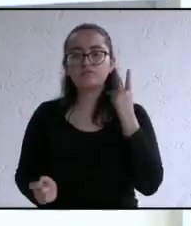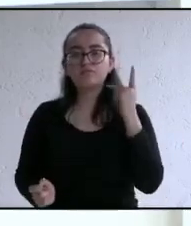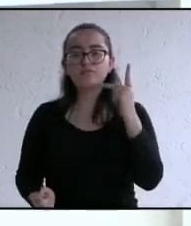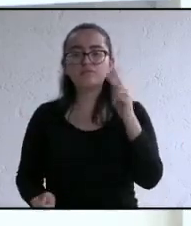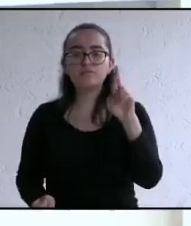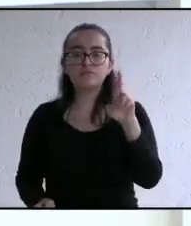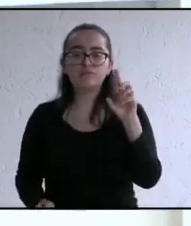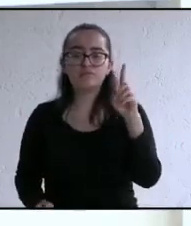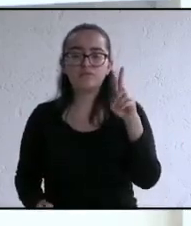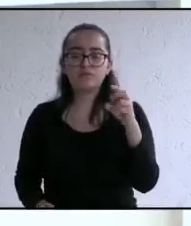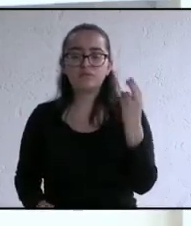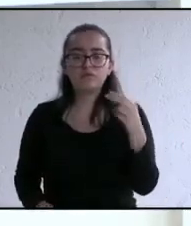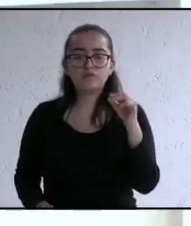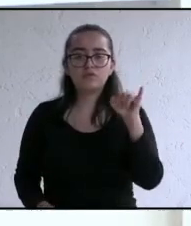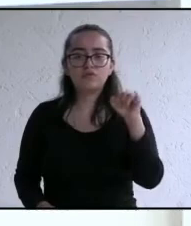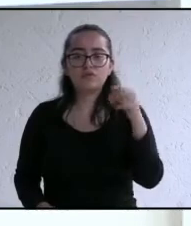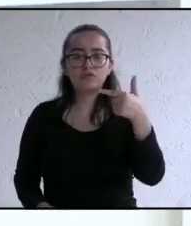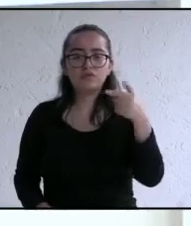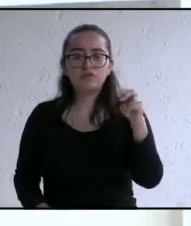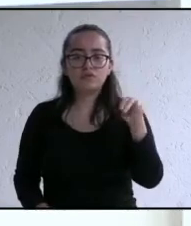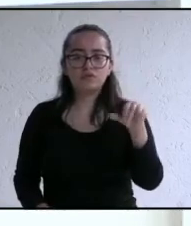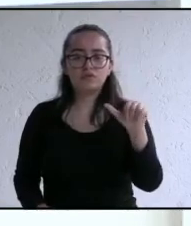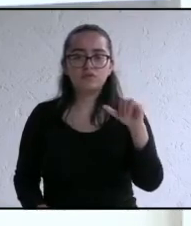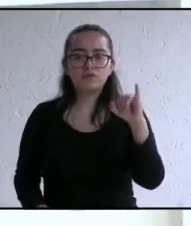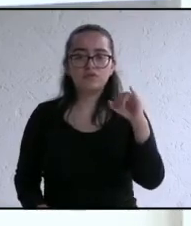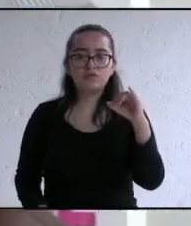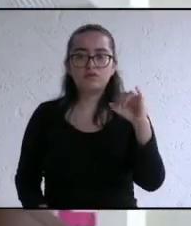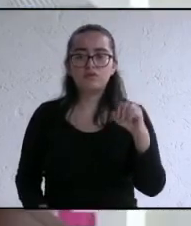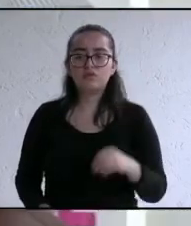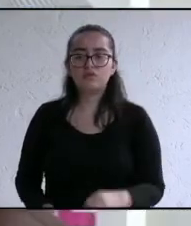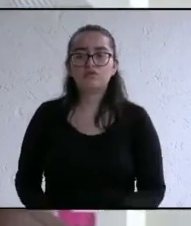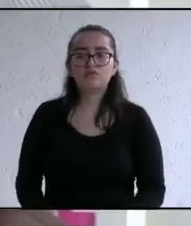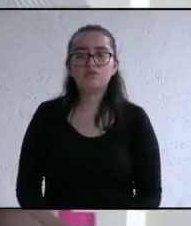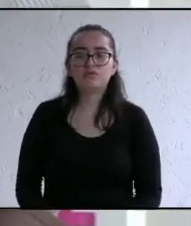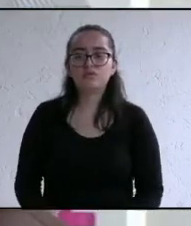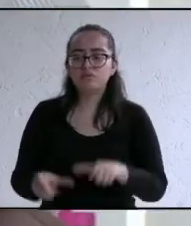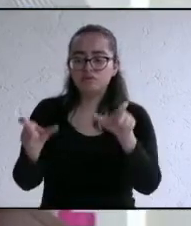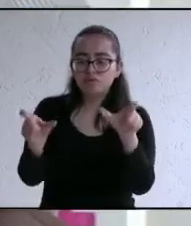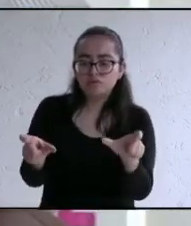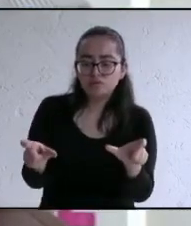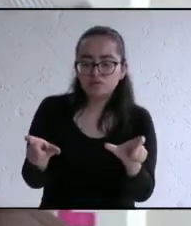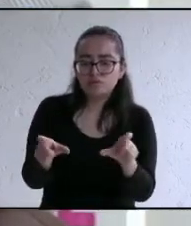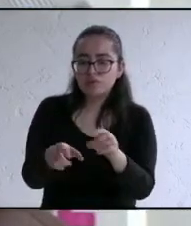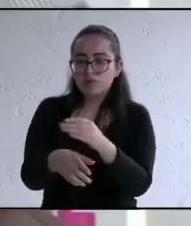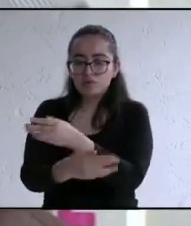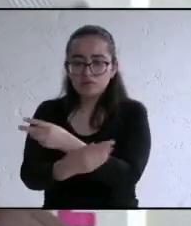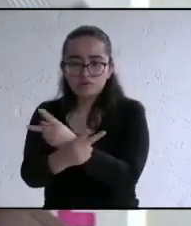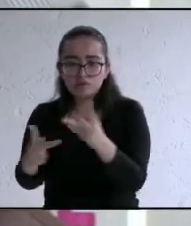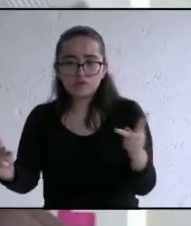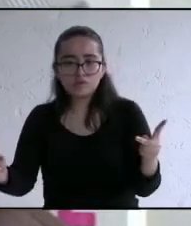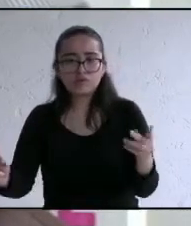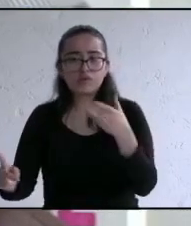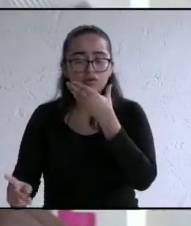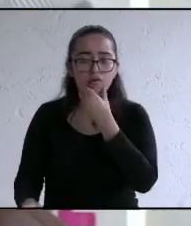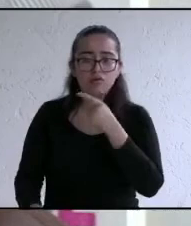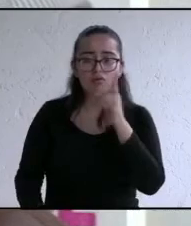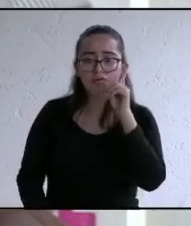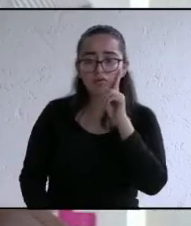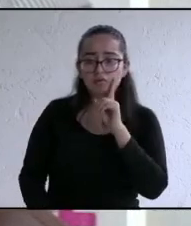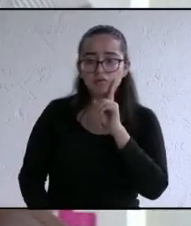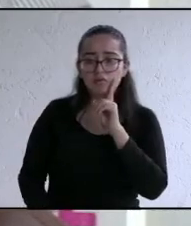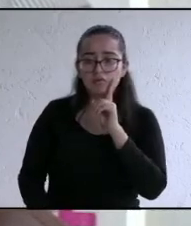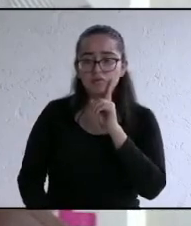Ignacio del Moral Acosta la seguridad pública y la importancia de la justicia son las